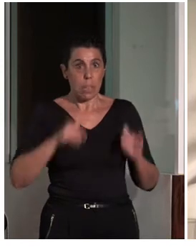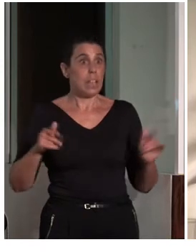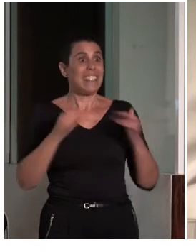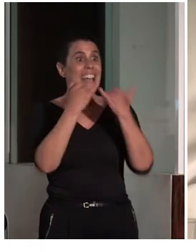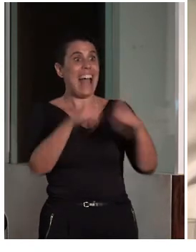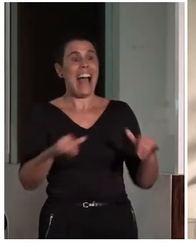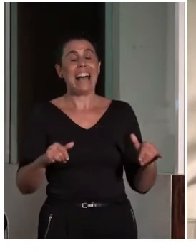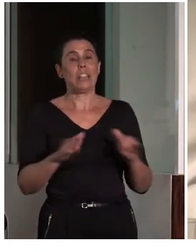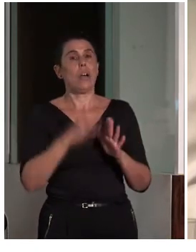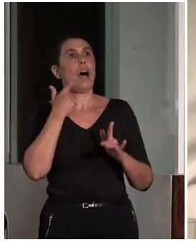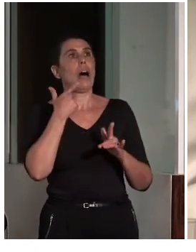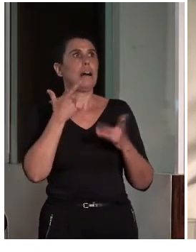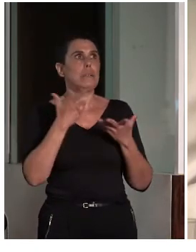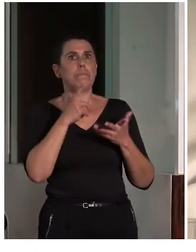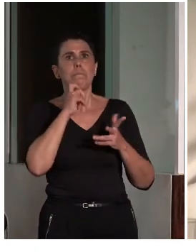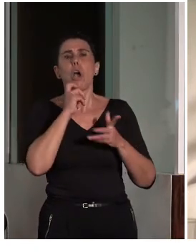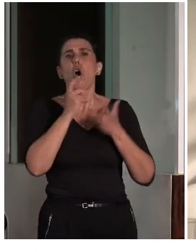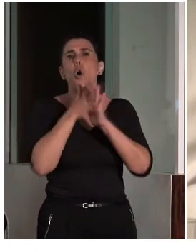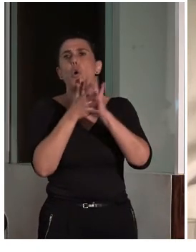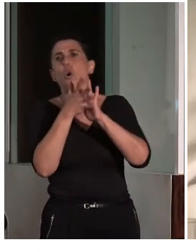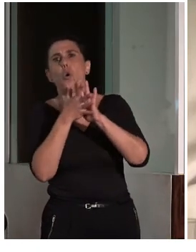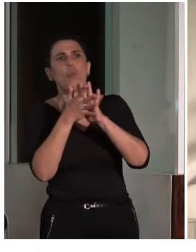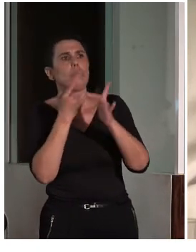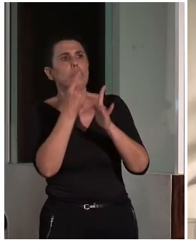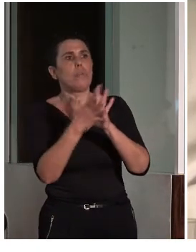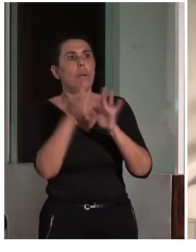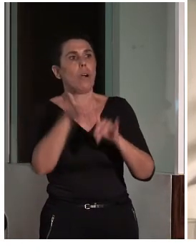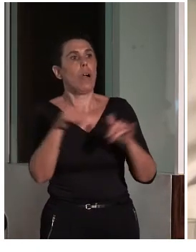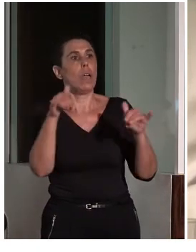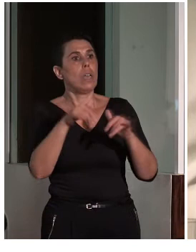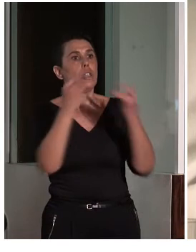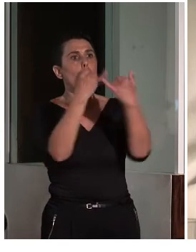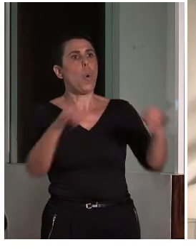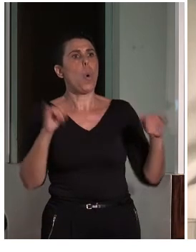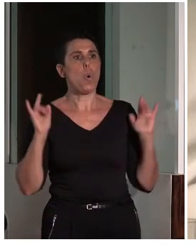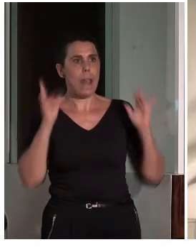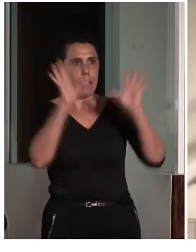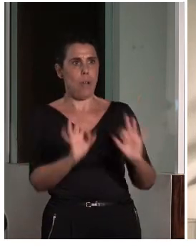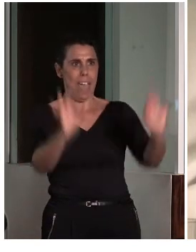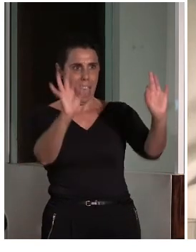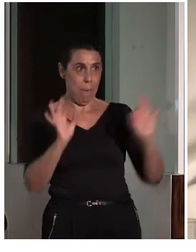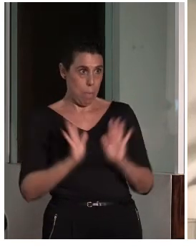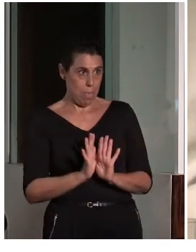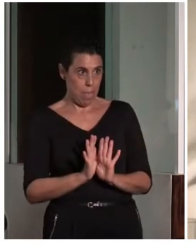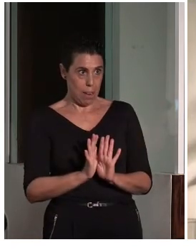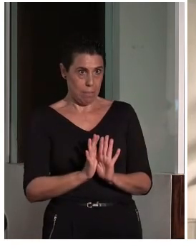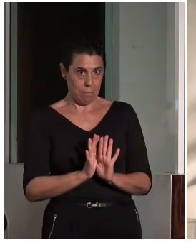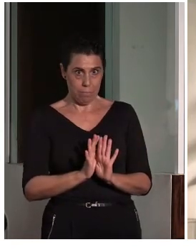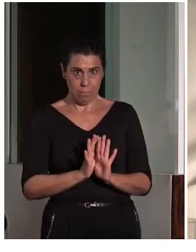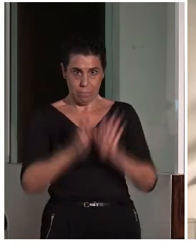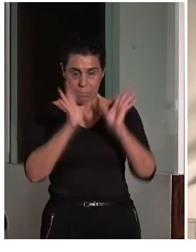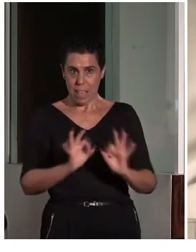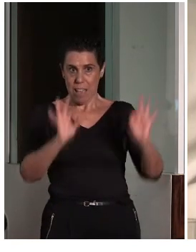a ver, es que no me salen las palabras, ¿no?, pero es un acto singular, no se suele dar, con lo cual,